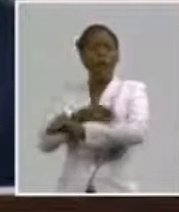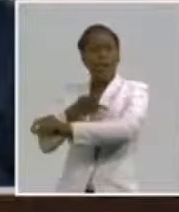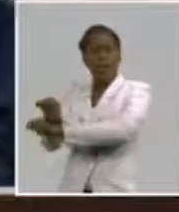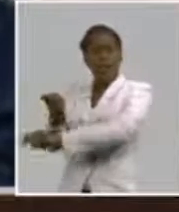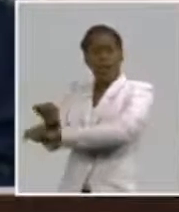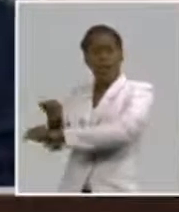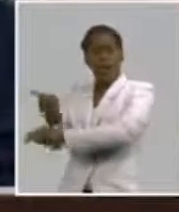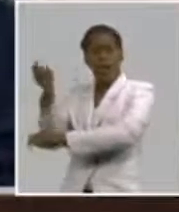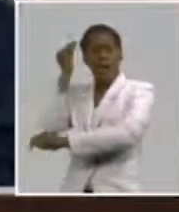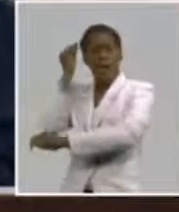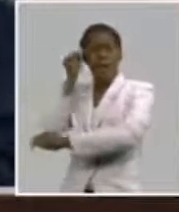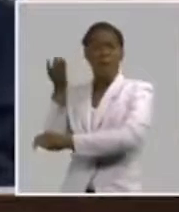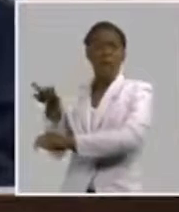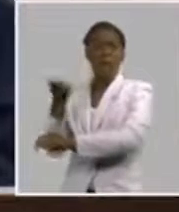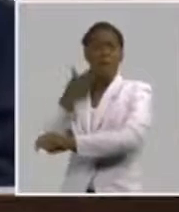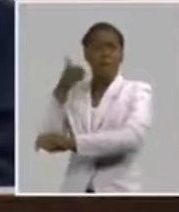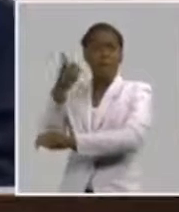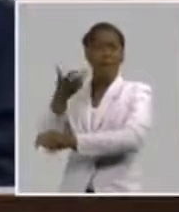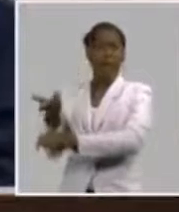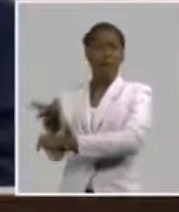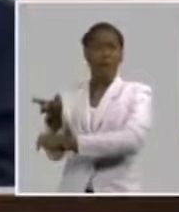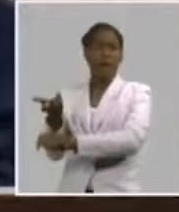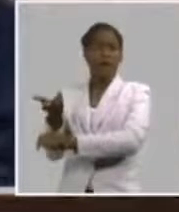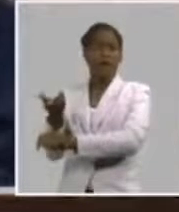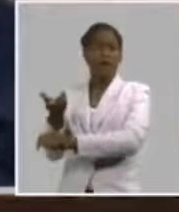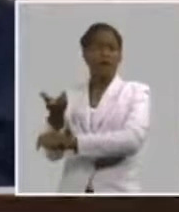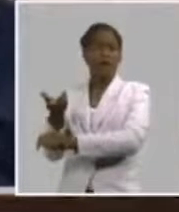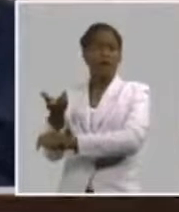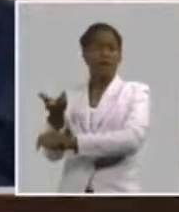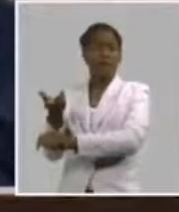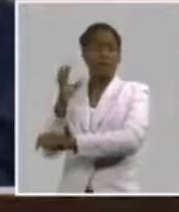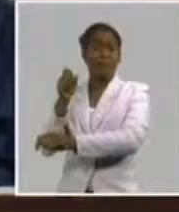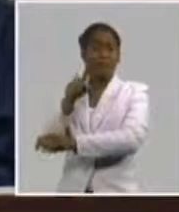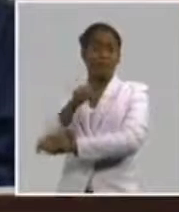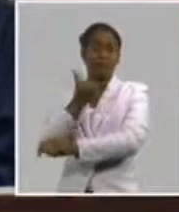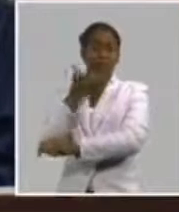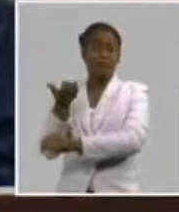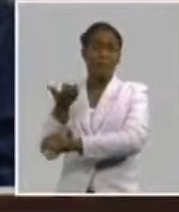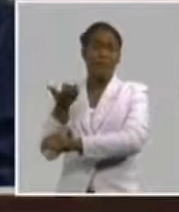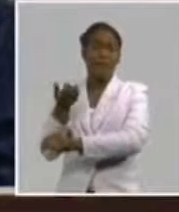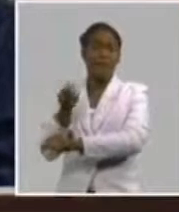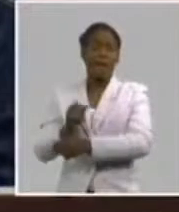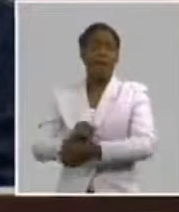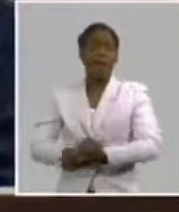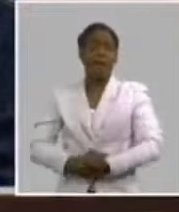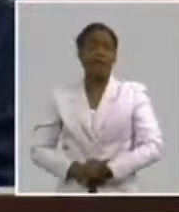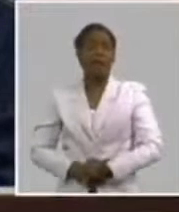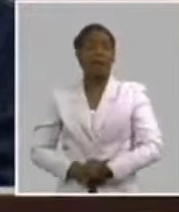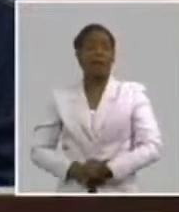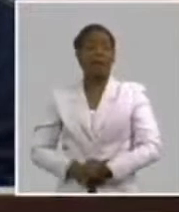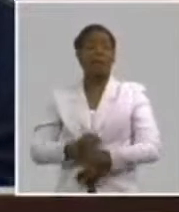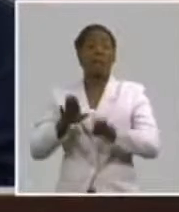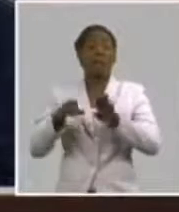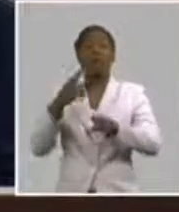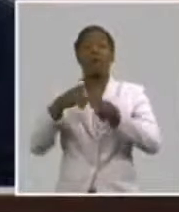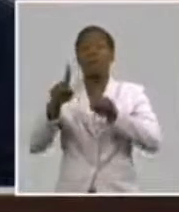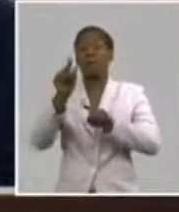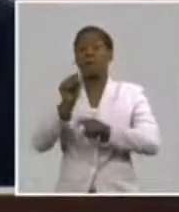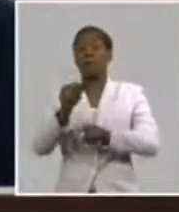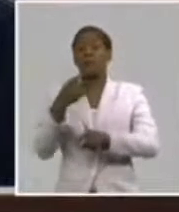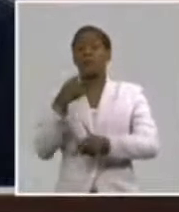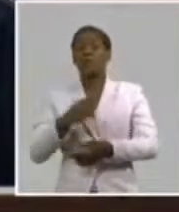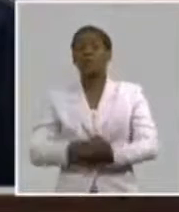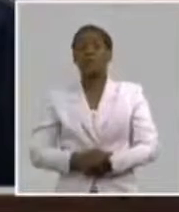superen a uno. Que superen al colectivo en el que uno está en un momento determinado. Y si no el enfoque es otro. Si no tienes